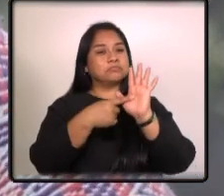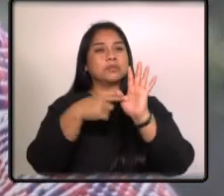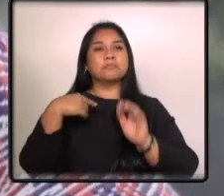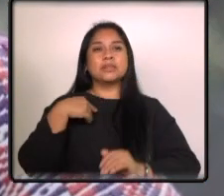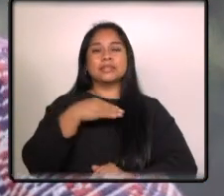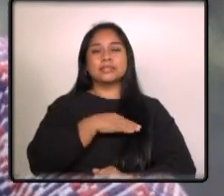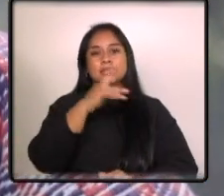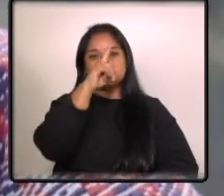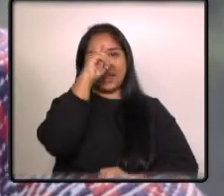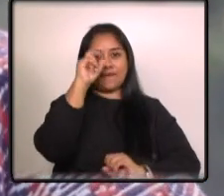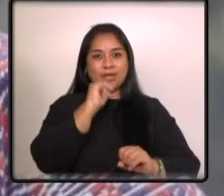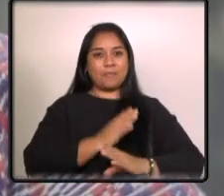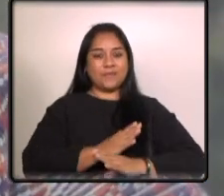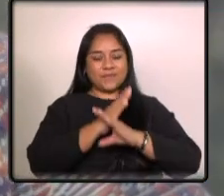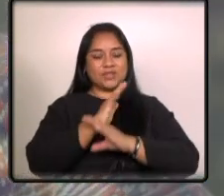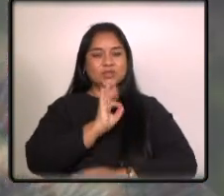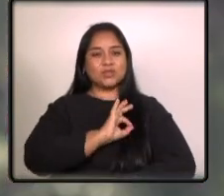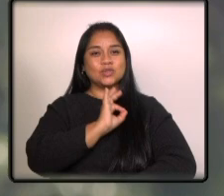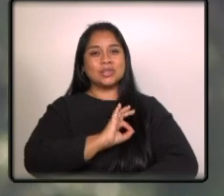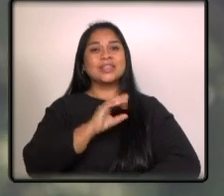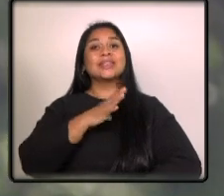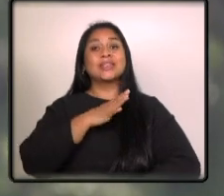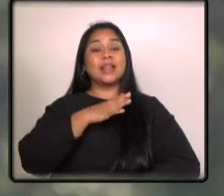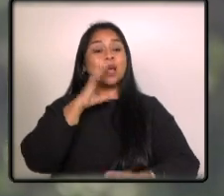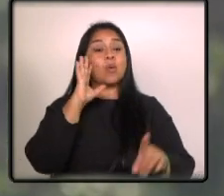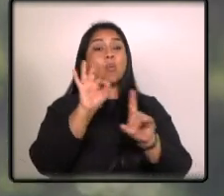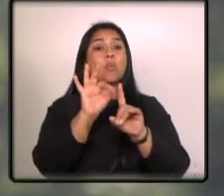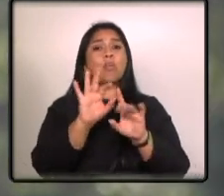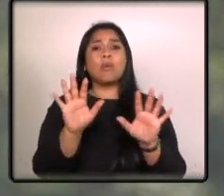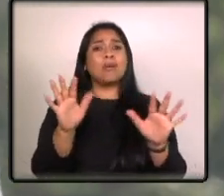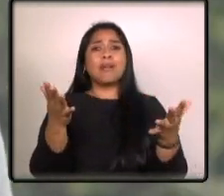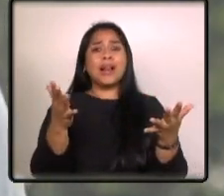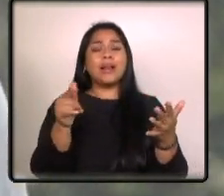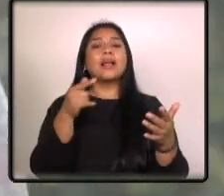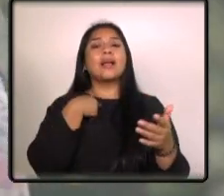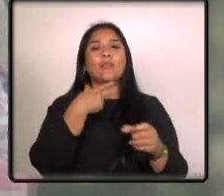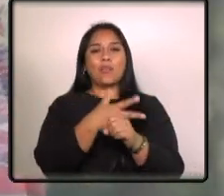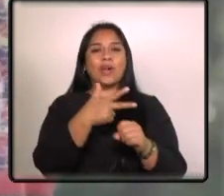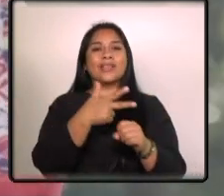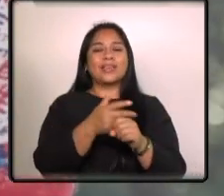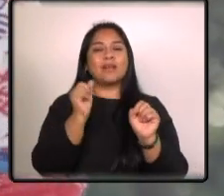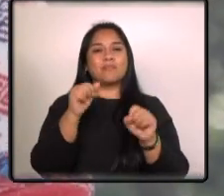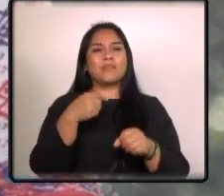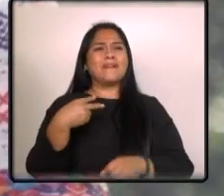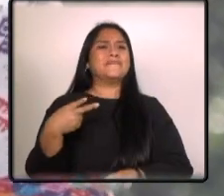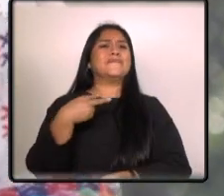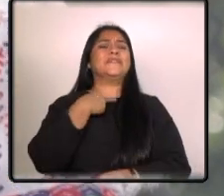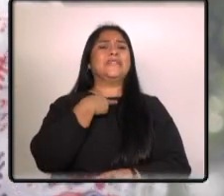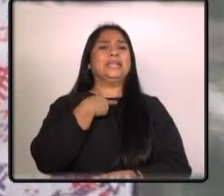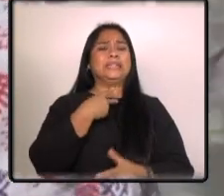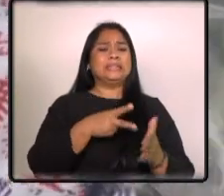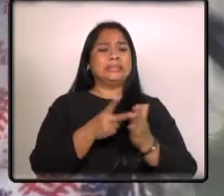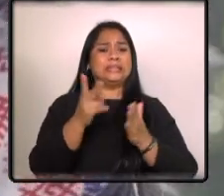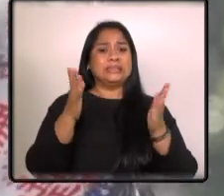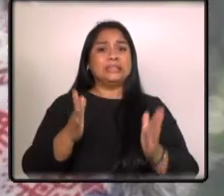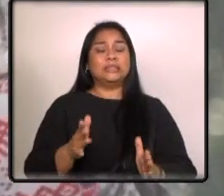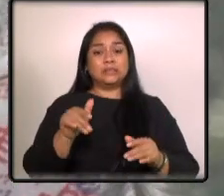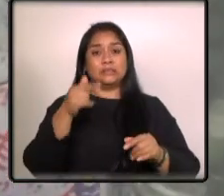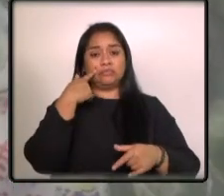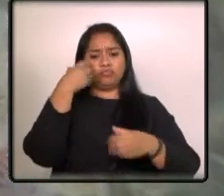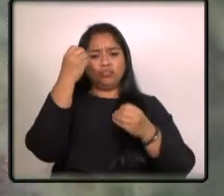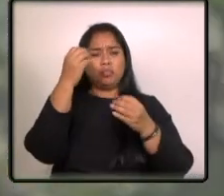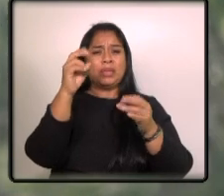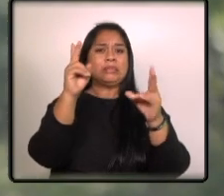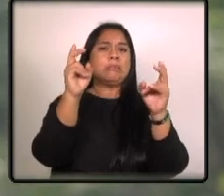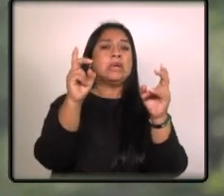ministerio de trabajo y previsión social tiene como objetivo evitar que los guatemaltecos sean víctimas de estafadores que informan sobre